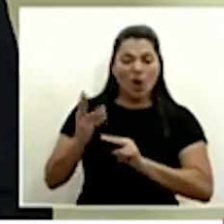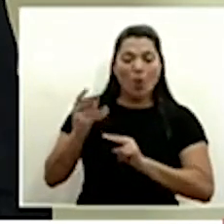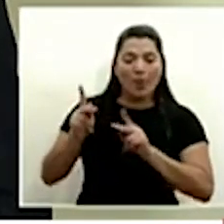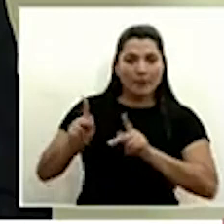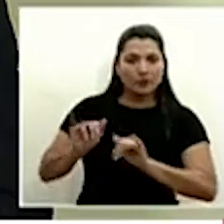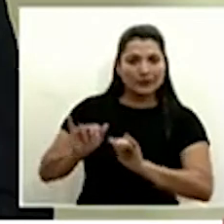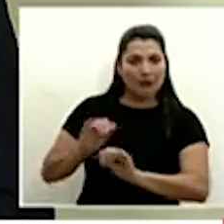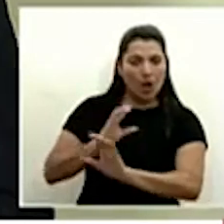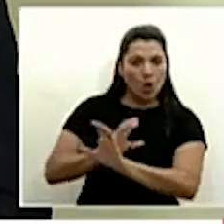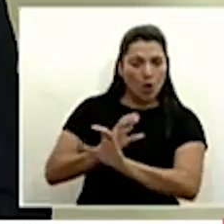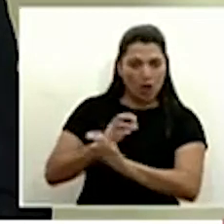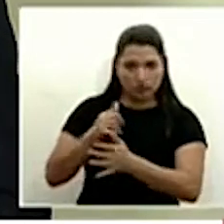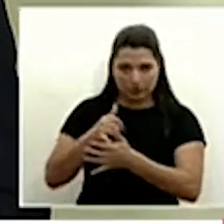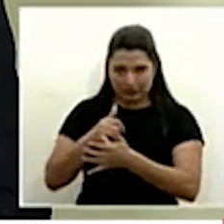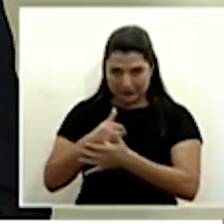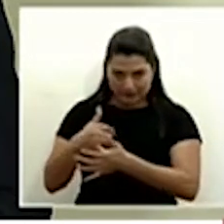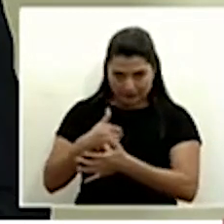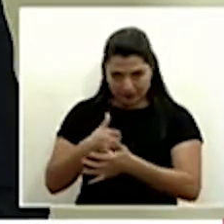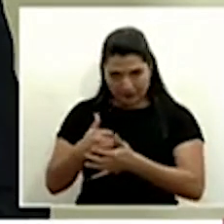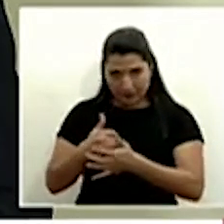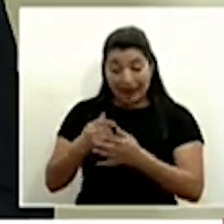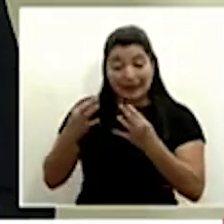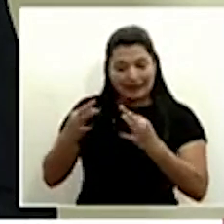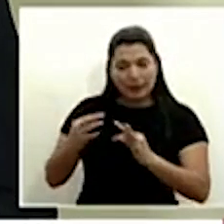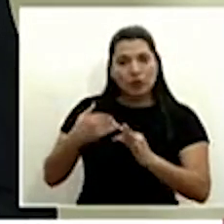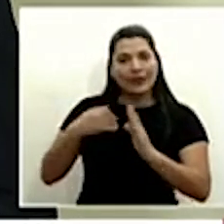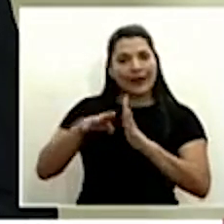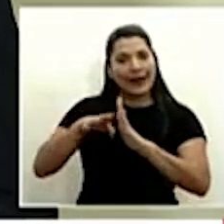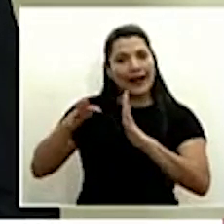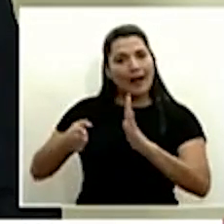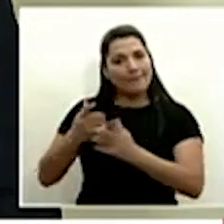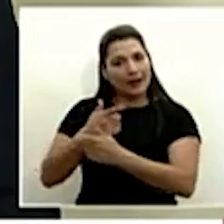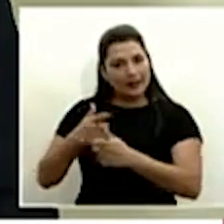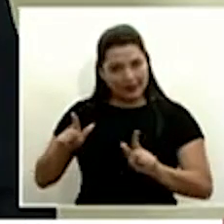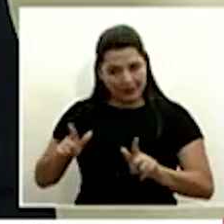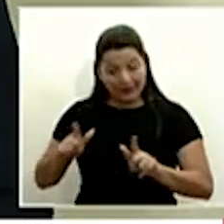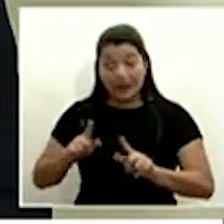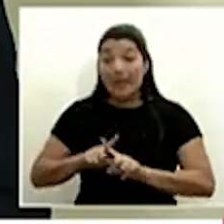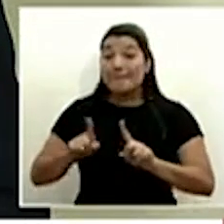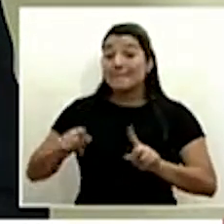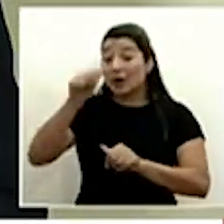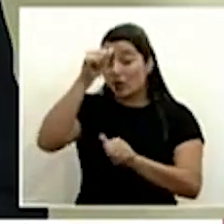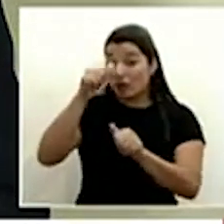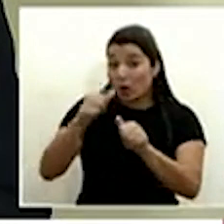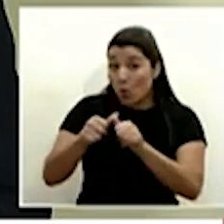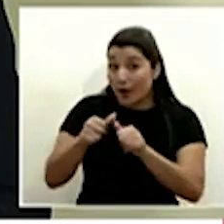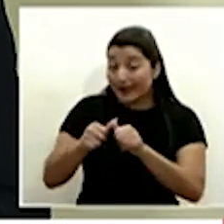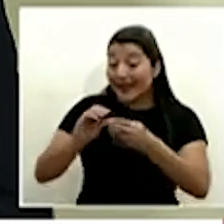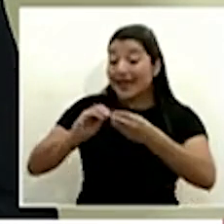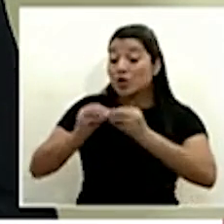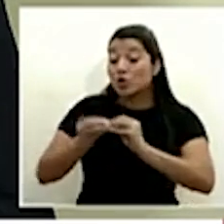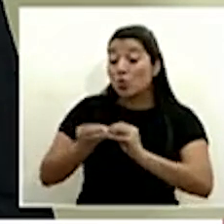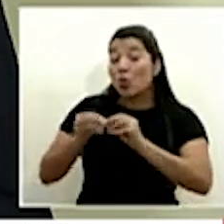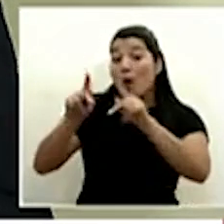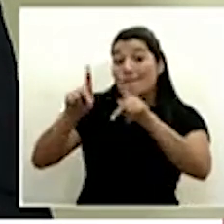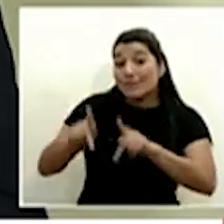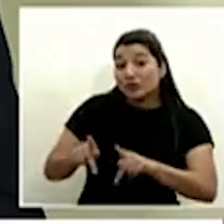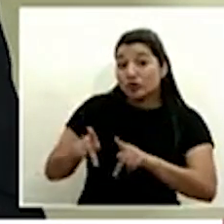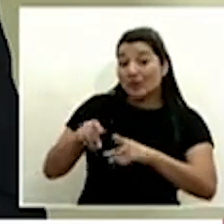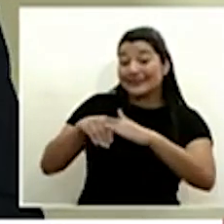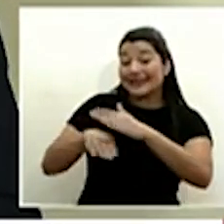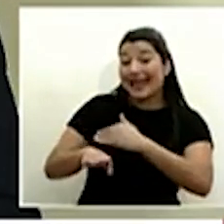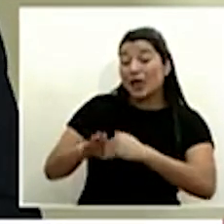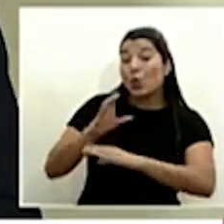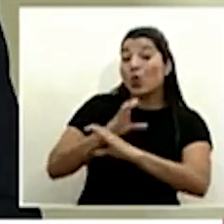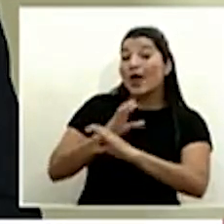porcentaje libre pero recordemos también que la ocupación en camas UCI el impacto no se ve